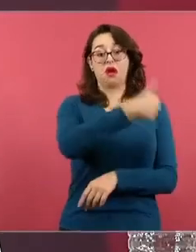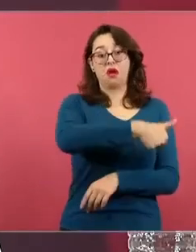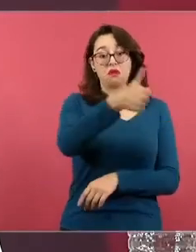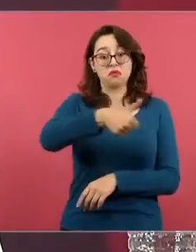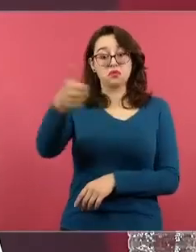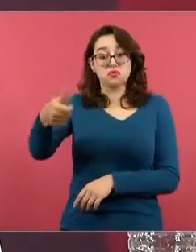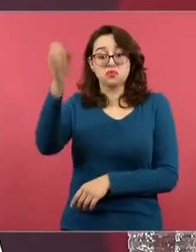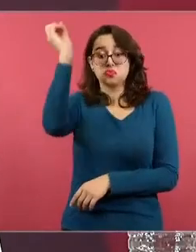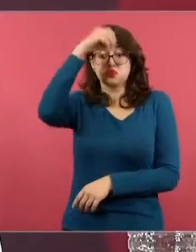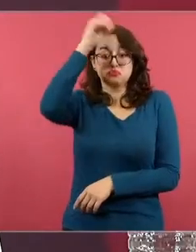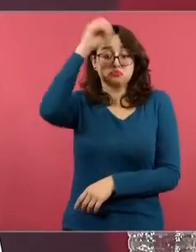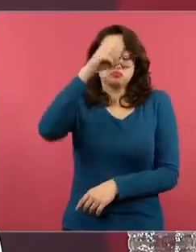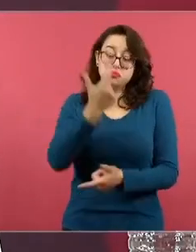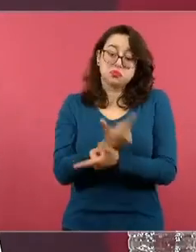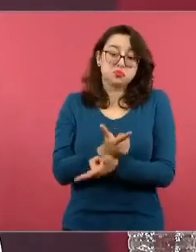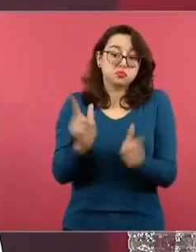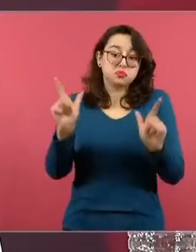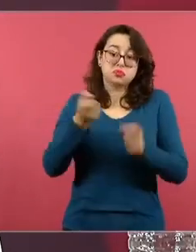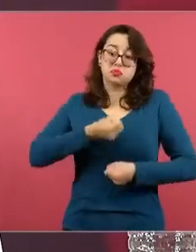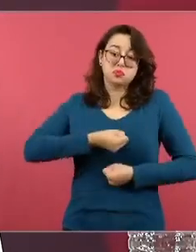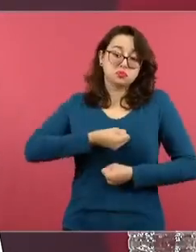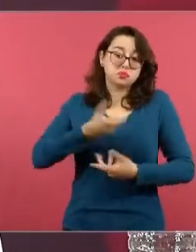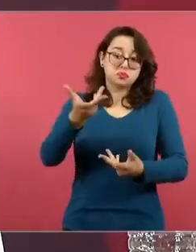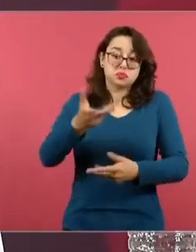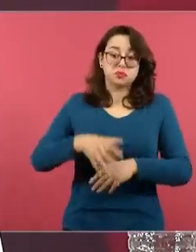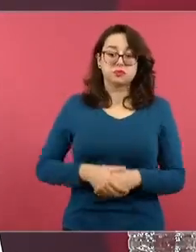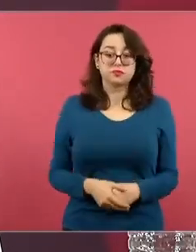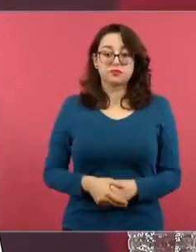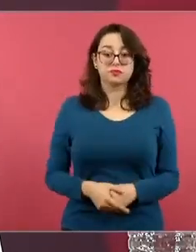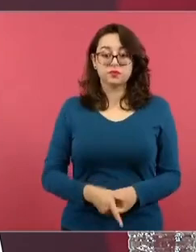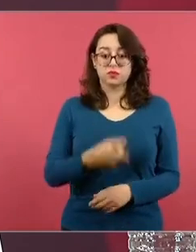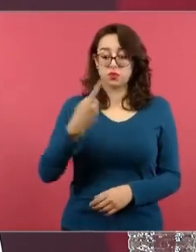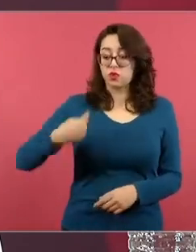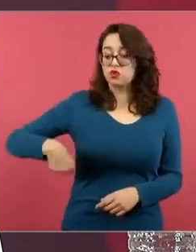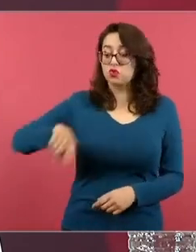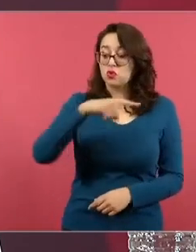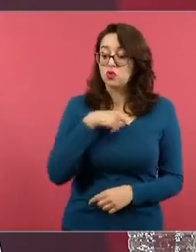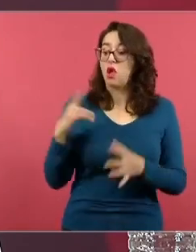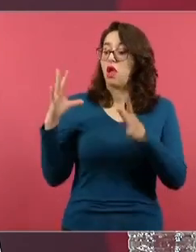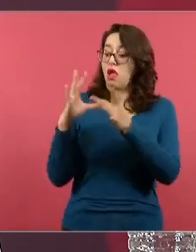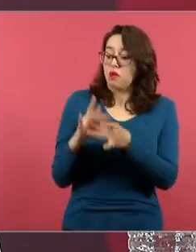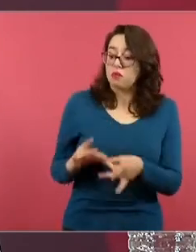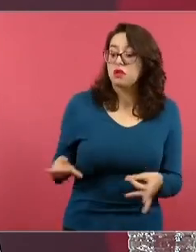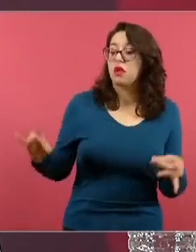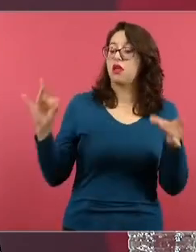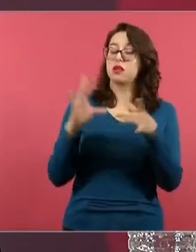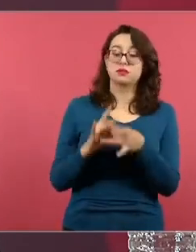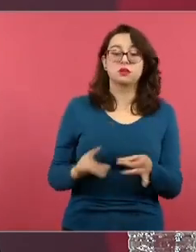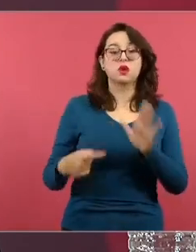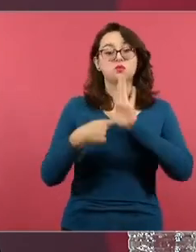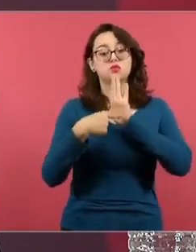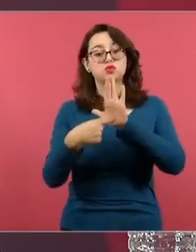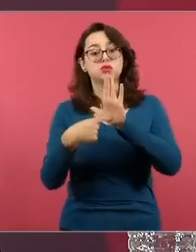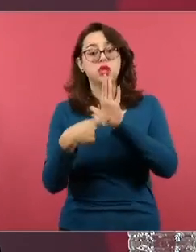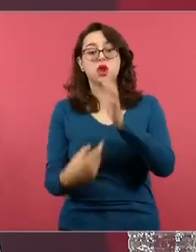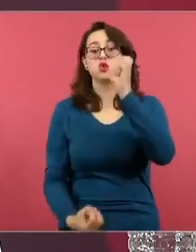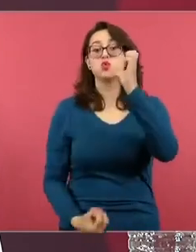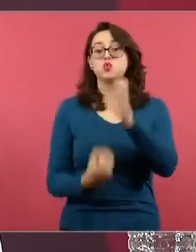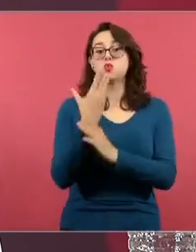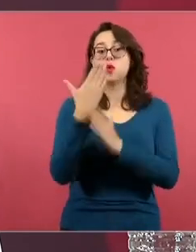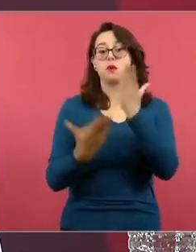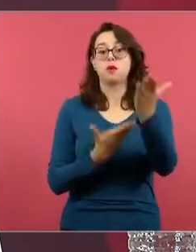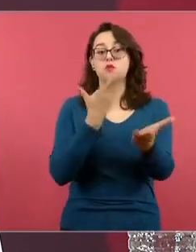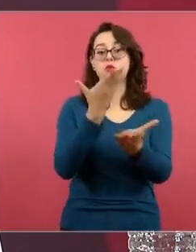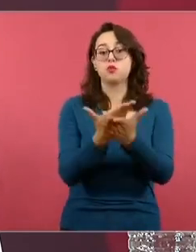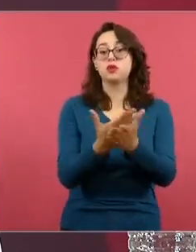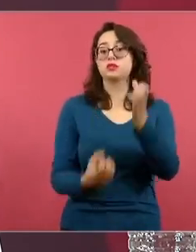que diga lo que consideran aquí hemos tratado de explicar a lo largo de estos días cómo está la propuesta pedagógica para